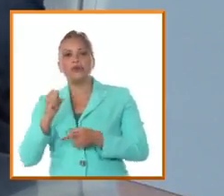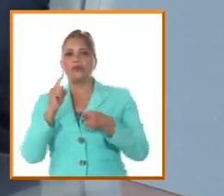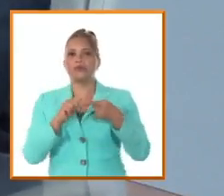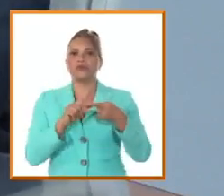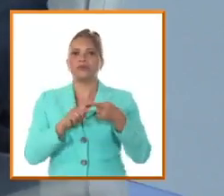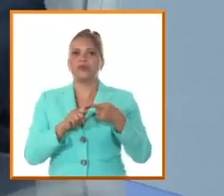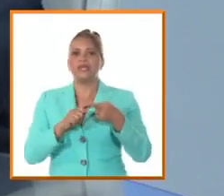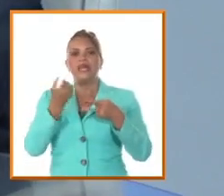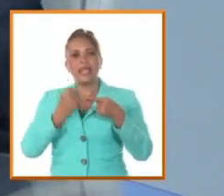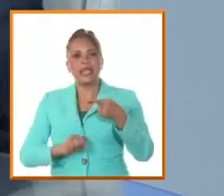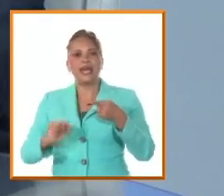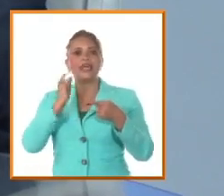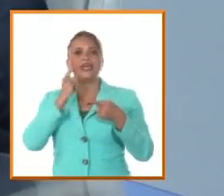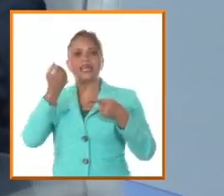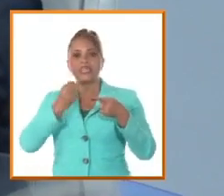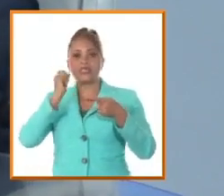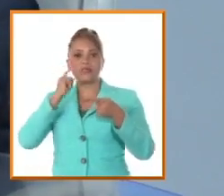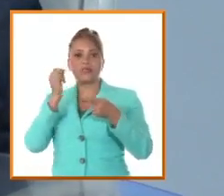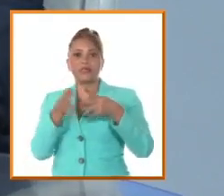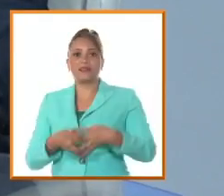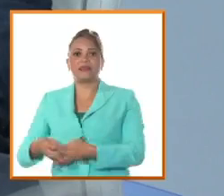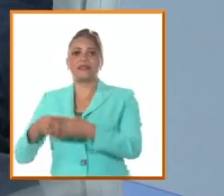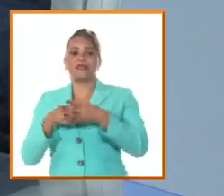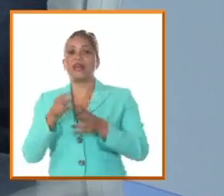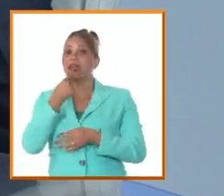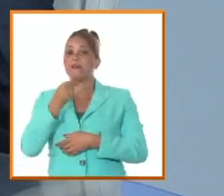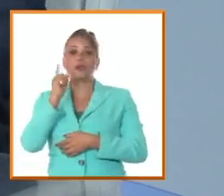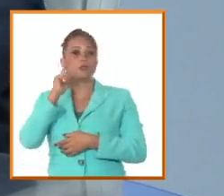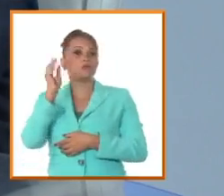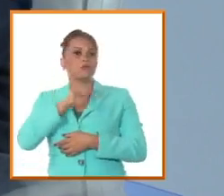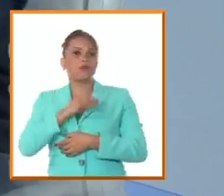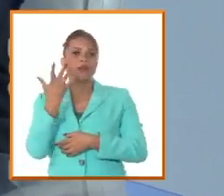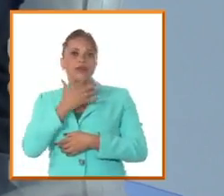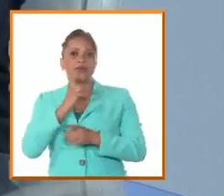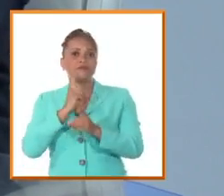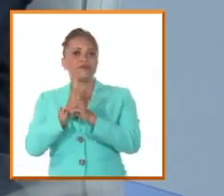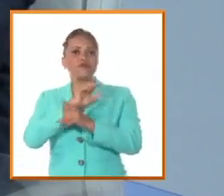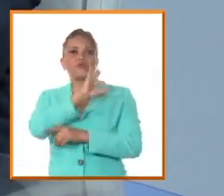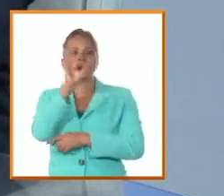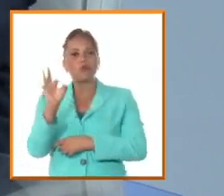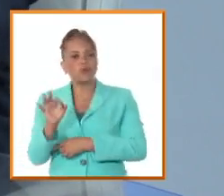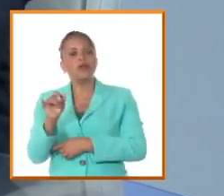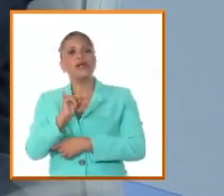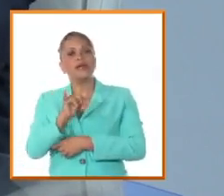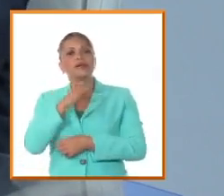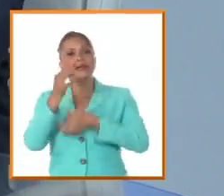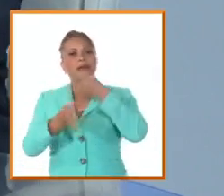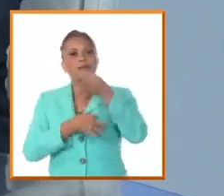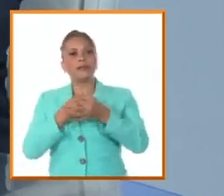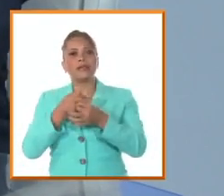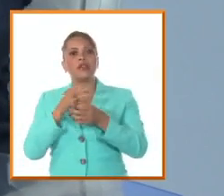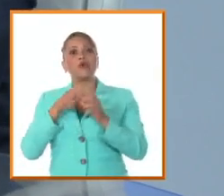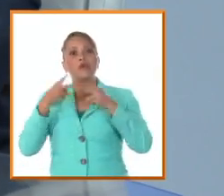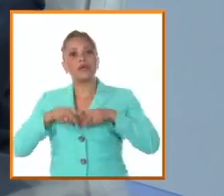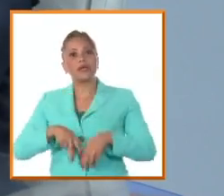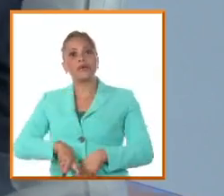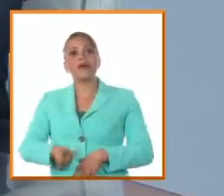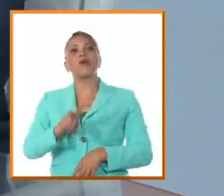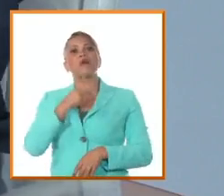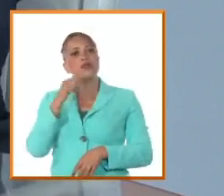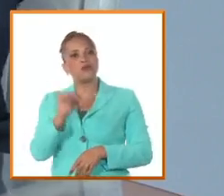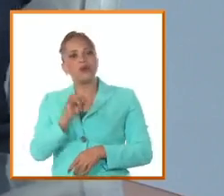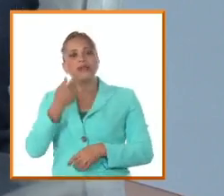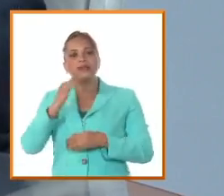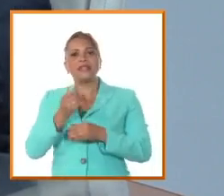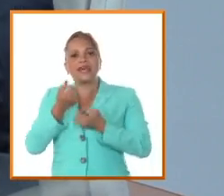la hija que nace en Estados Unidos y que Agramonte no conoce y ahí hay un curioso paralelismo con Césped porque los imagos de Céspedes también nacieron